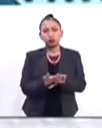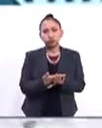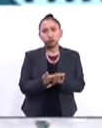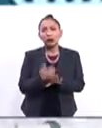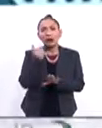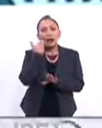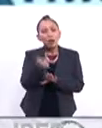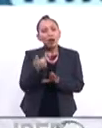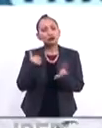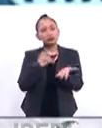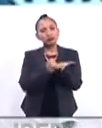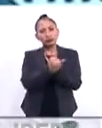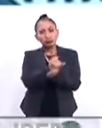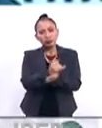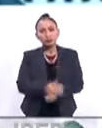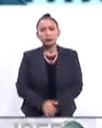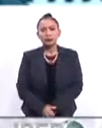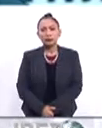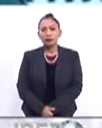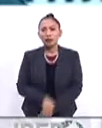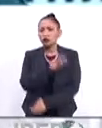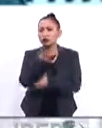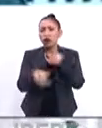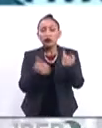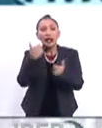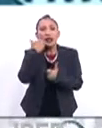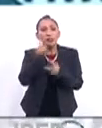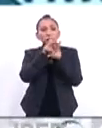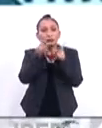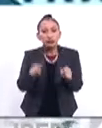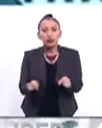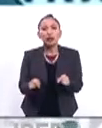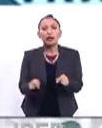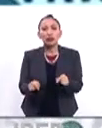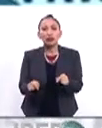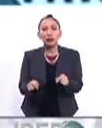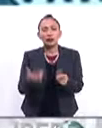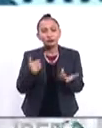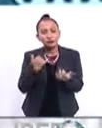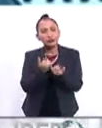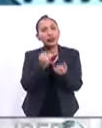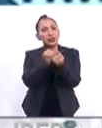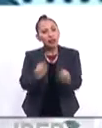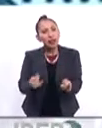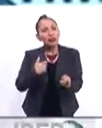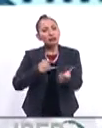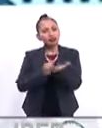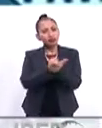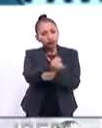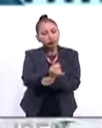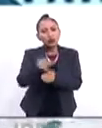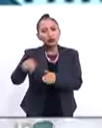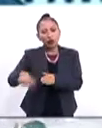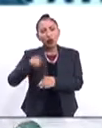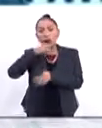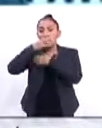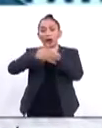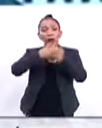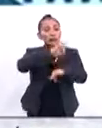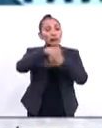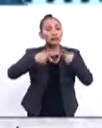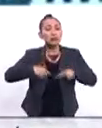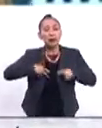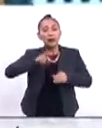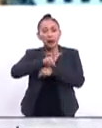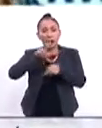que queremos democracia. A todos los que queremos paz, soberanía, independencia y democracia, yo llamo a todos los